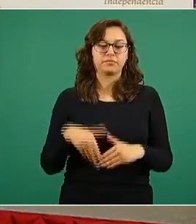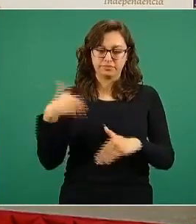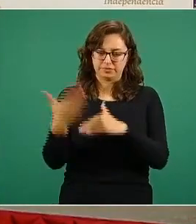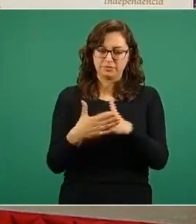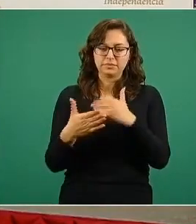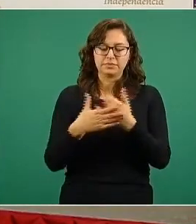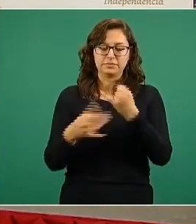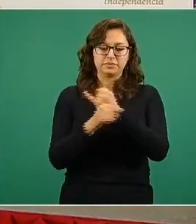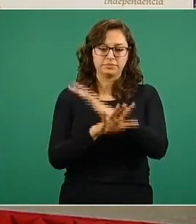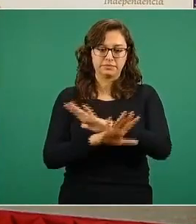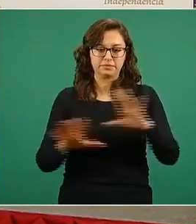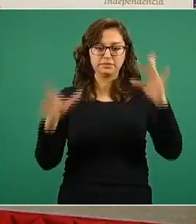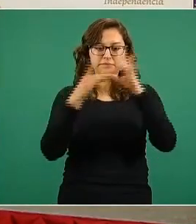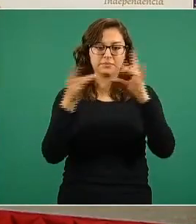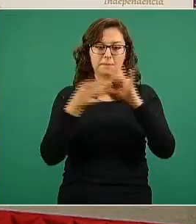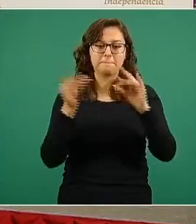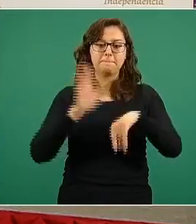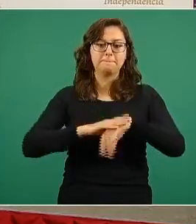siguiente.